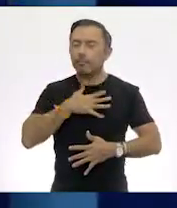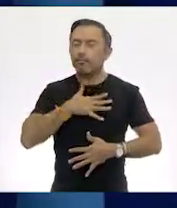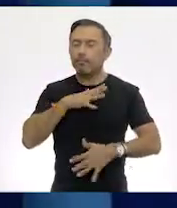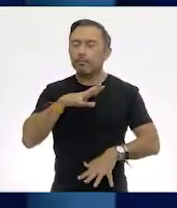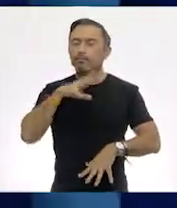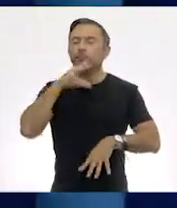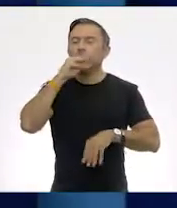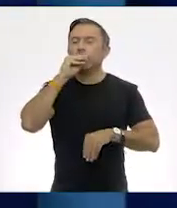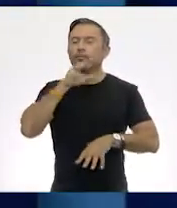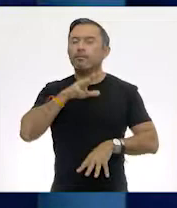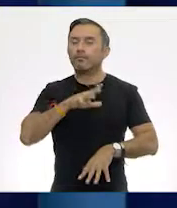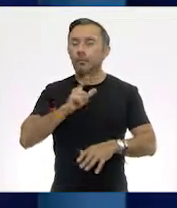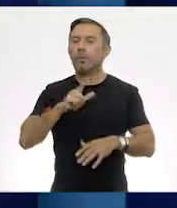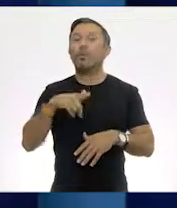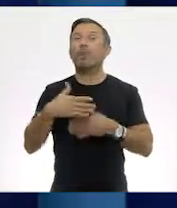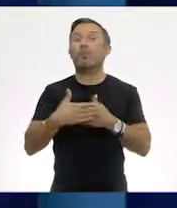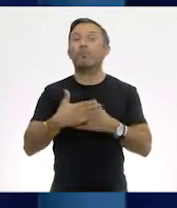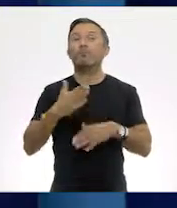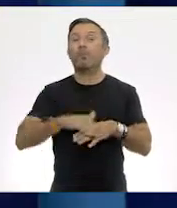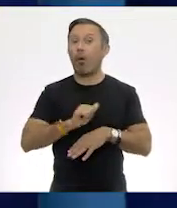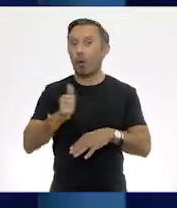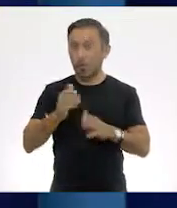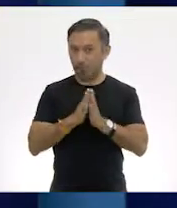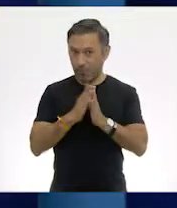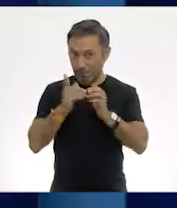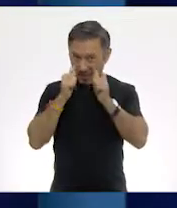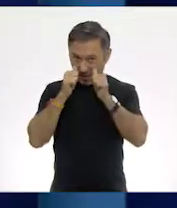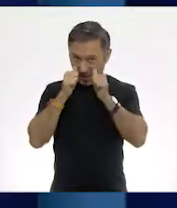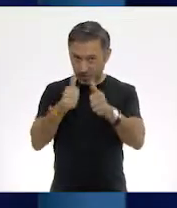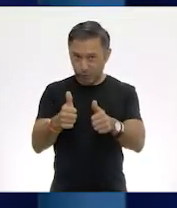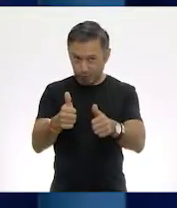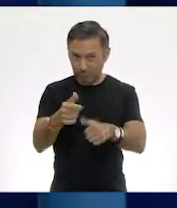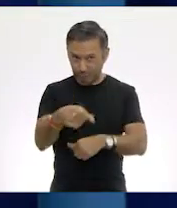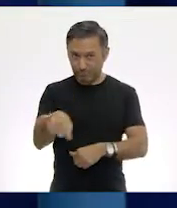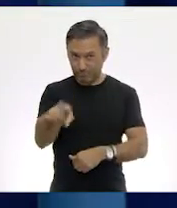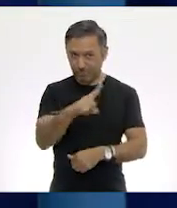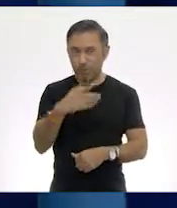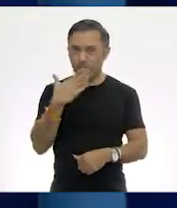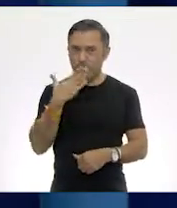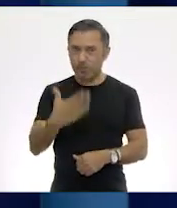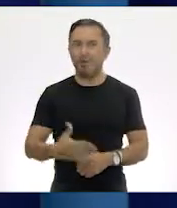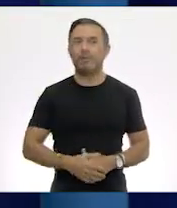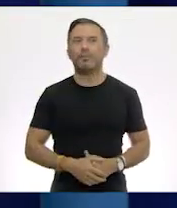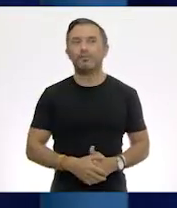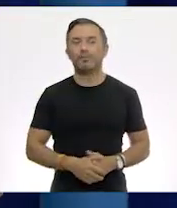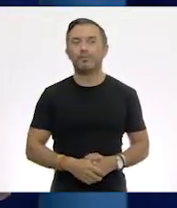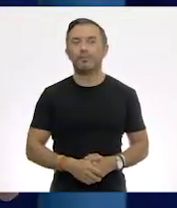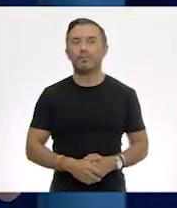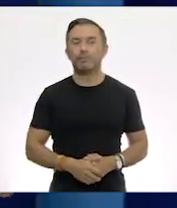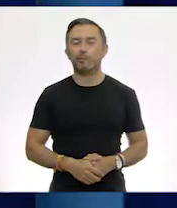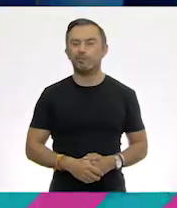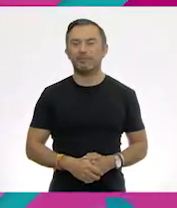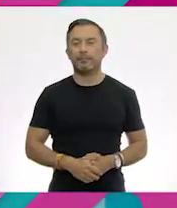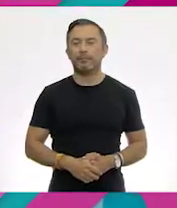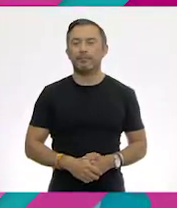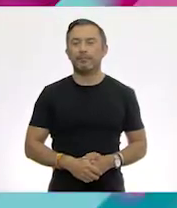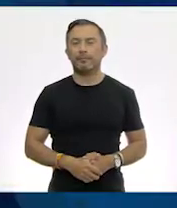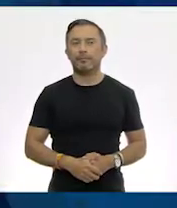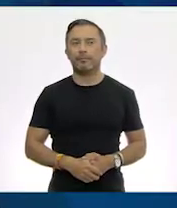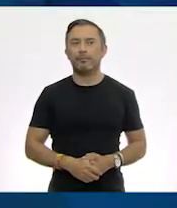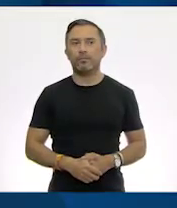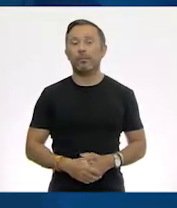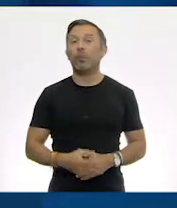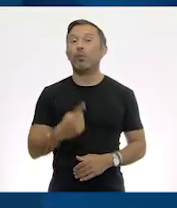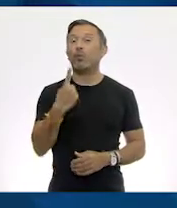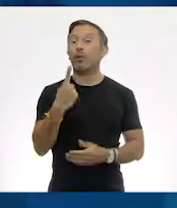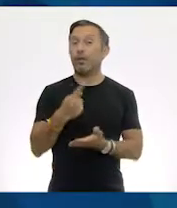Así es que atentos. Muy bien. Muy atentos. ¿Cuántos kilos tiene una